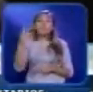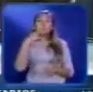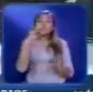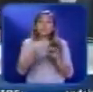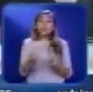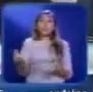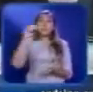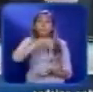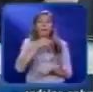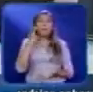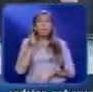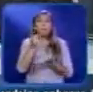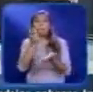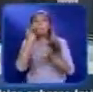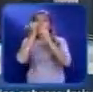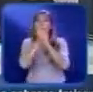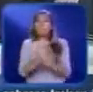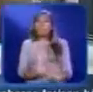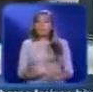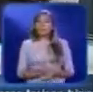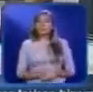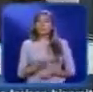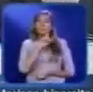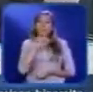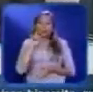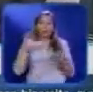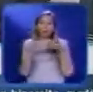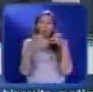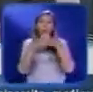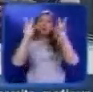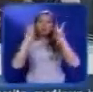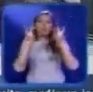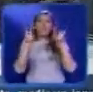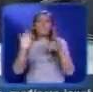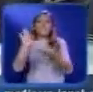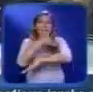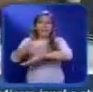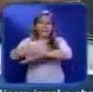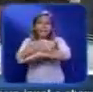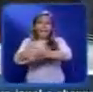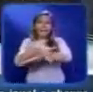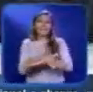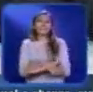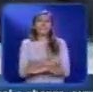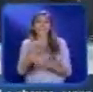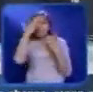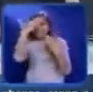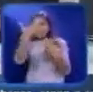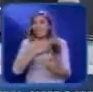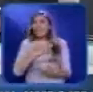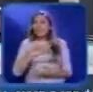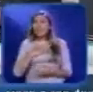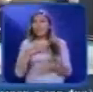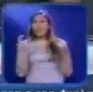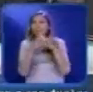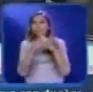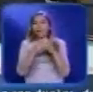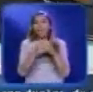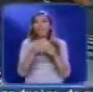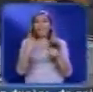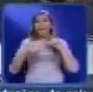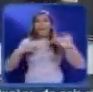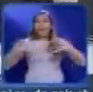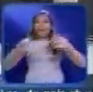septiembre Y esta es La Nueva Calle Un saludo para la gente de arte y espectáculo The Blade 32 Snake David